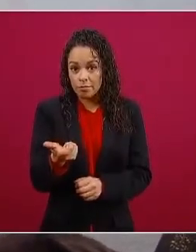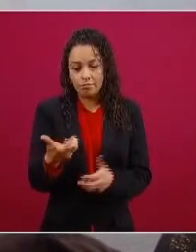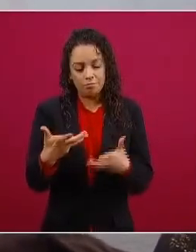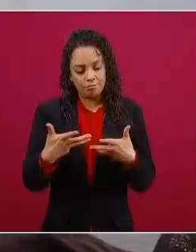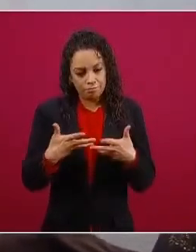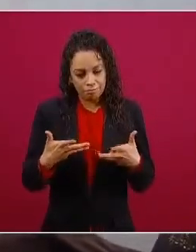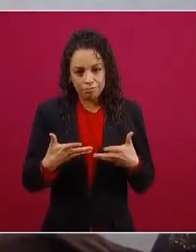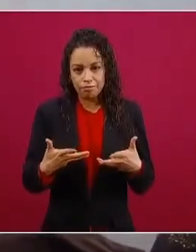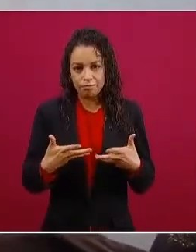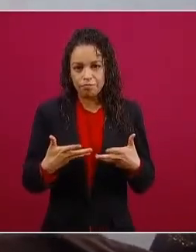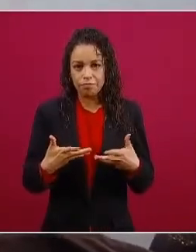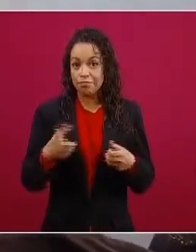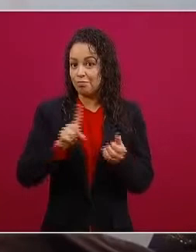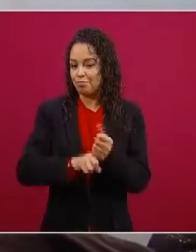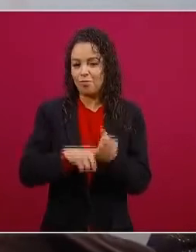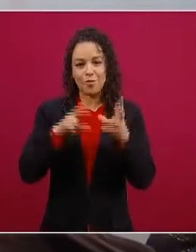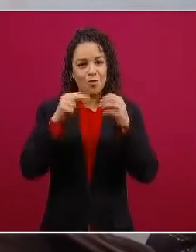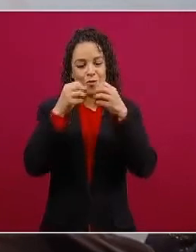O no se pierde